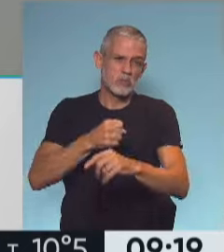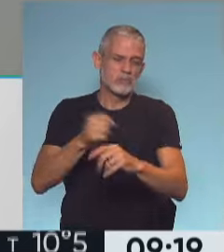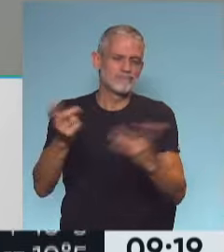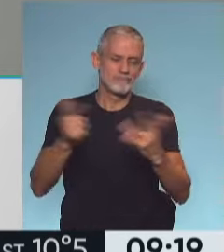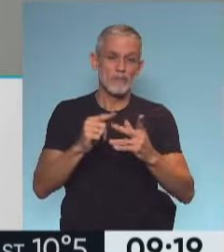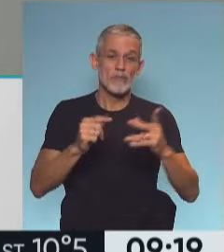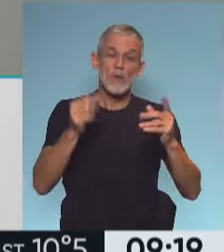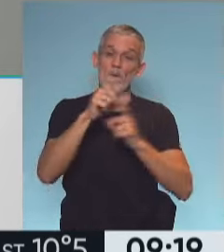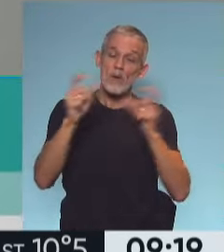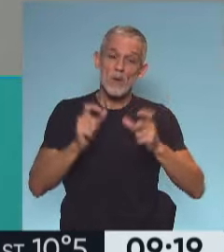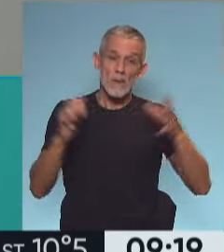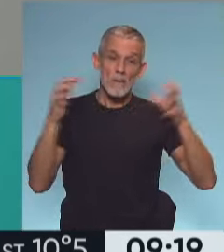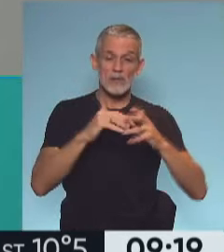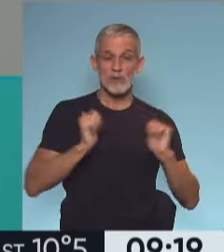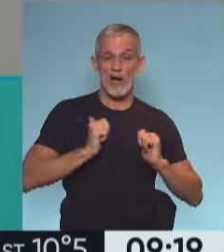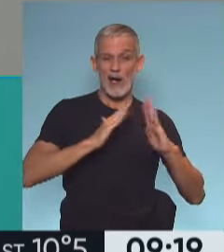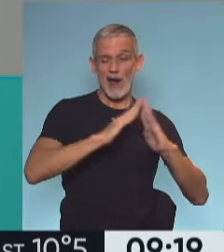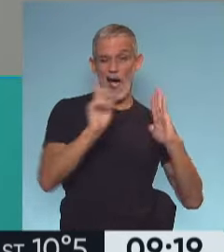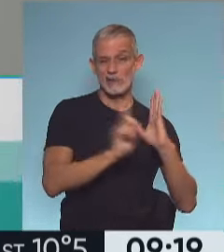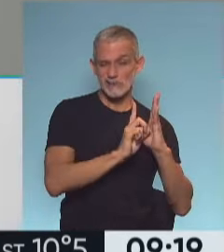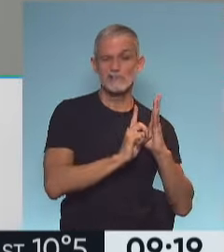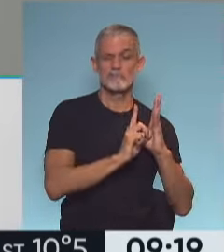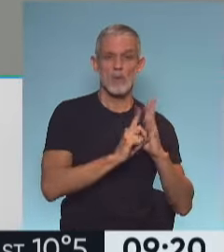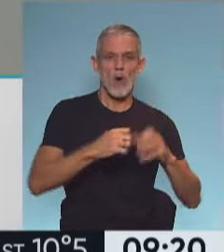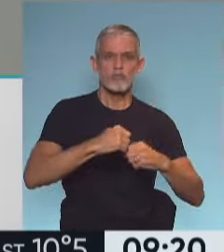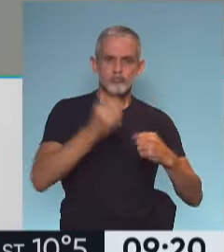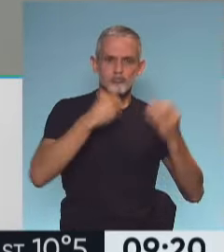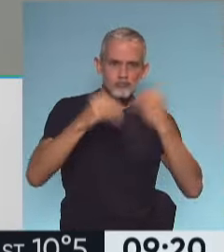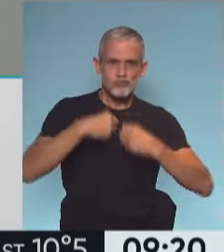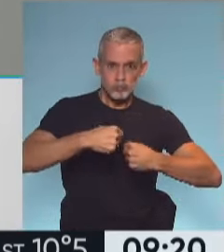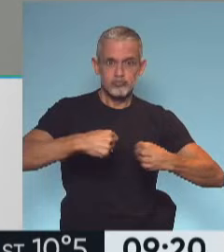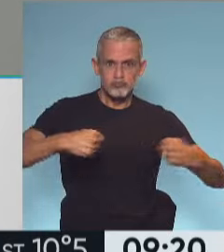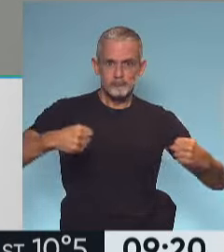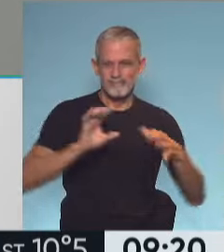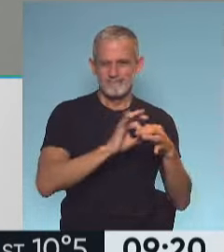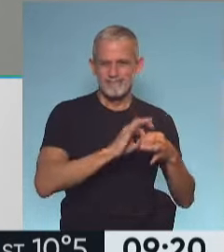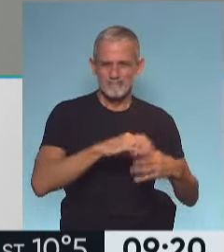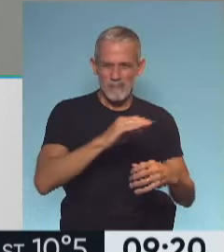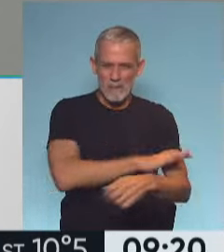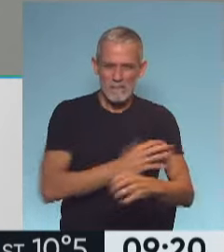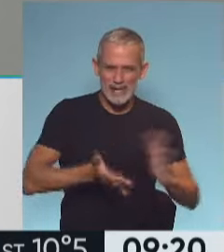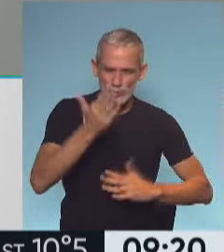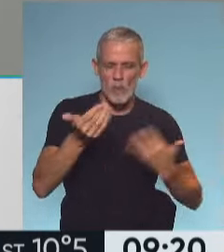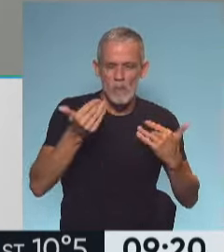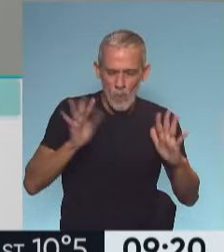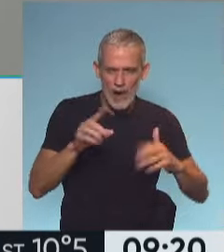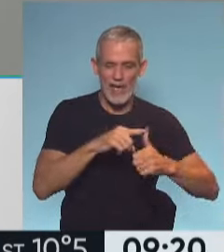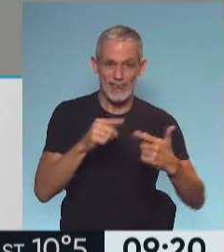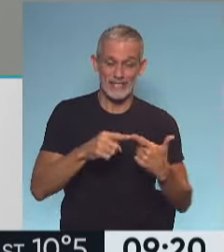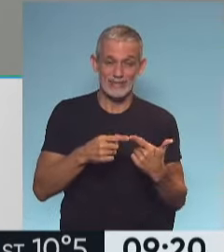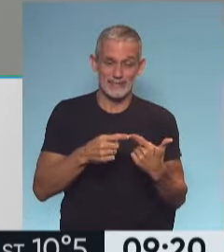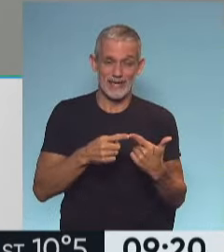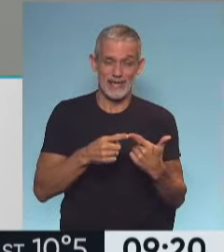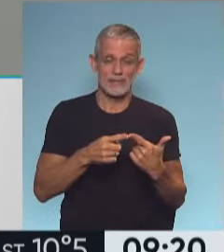hacinamiento pudo haber provocado más sedentarismo, más incremento de peso. Eso está asociado a la hipertensión, eso lo sabemos, y es un factor netamente